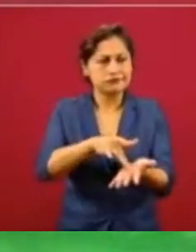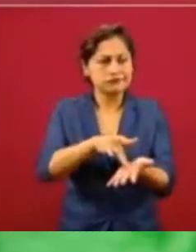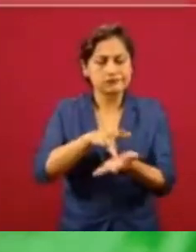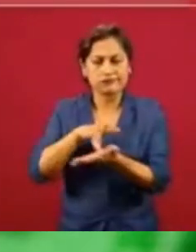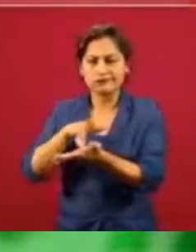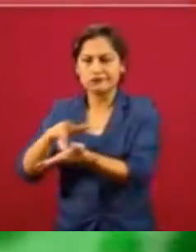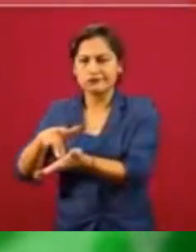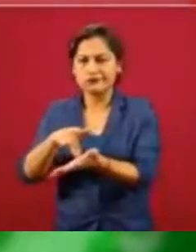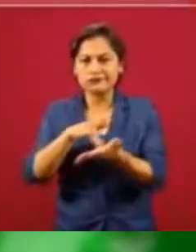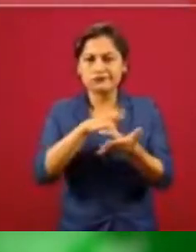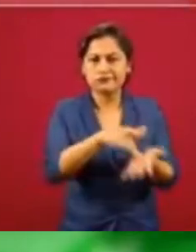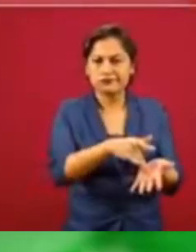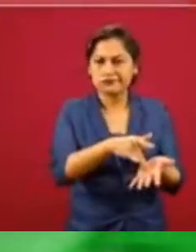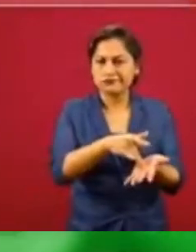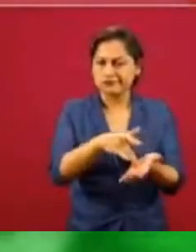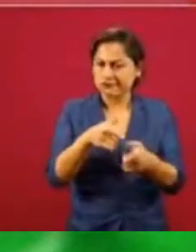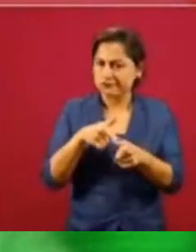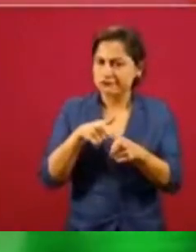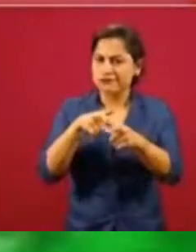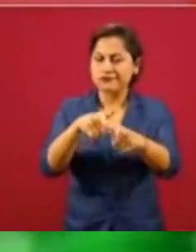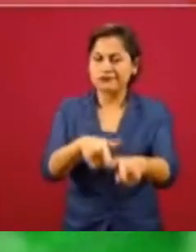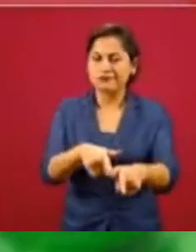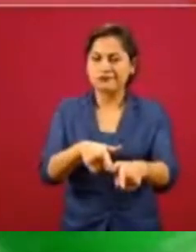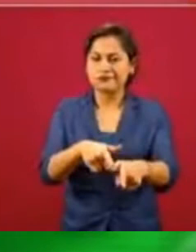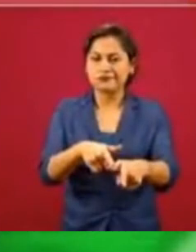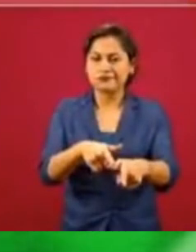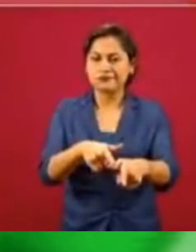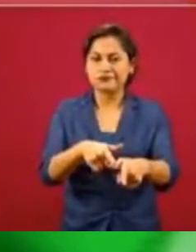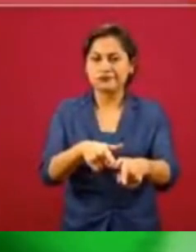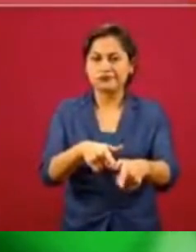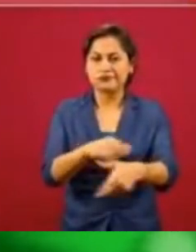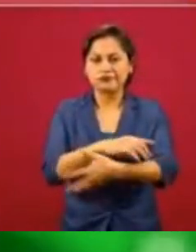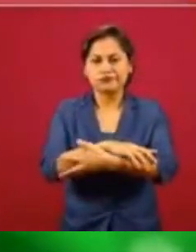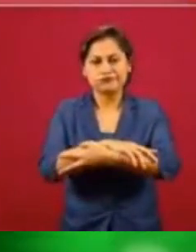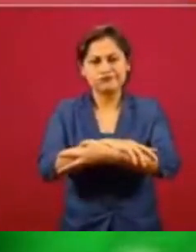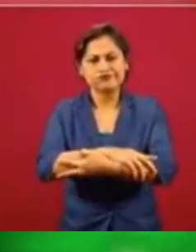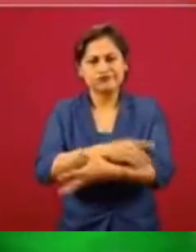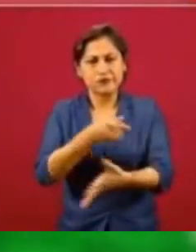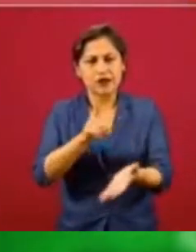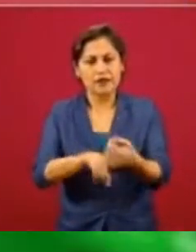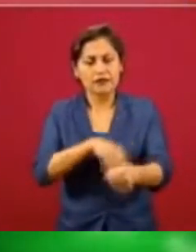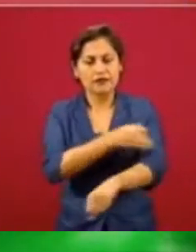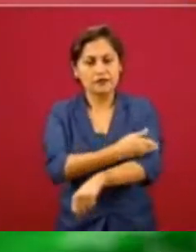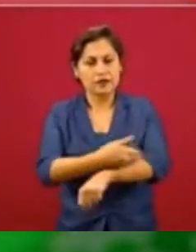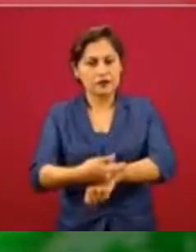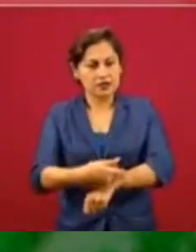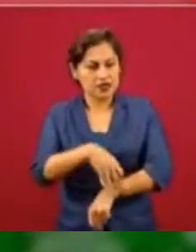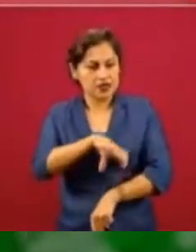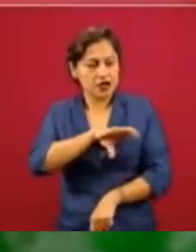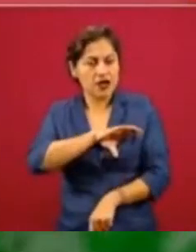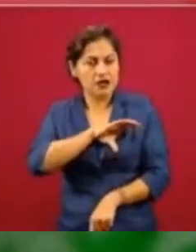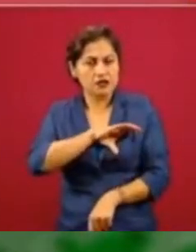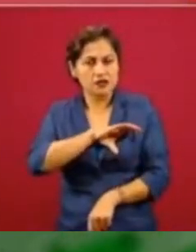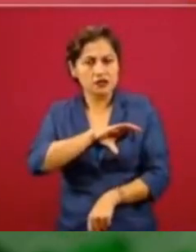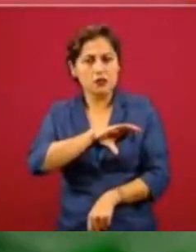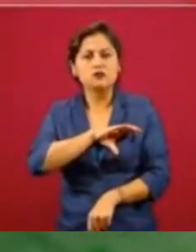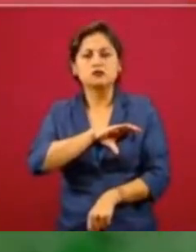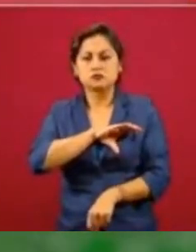sigamos siendo fraternos en la familia, también en nuestro entorno,